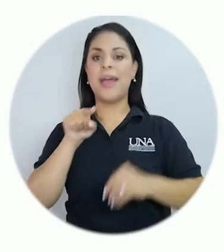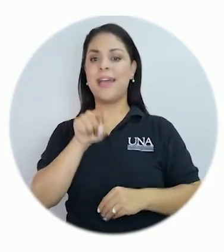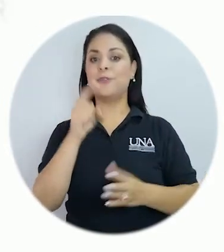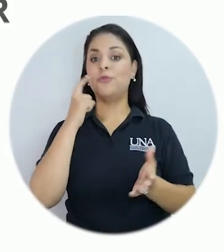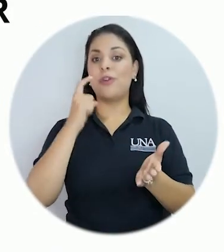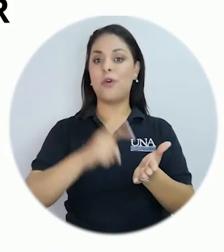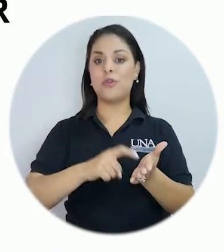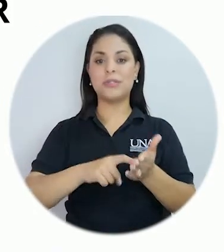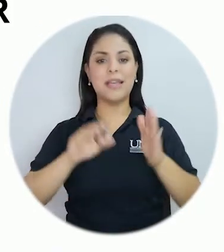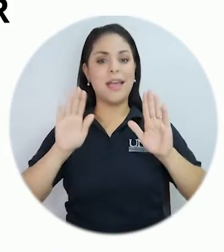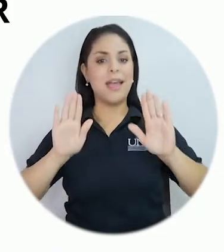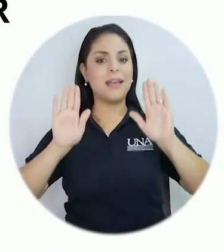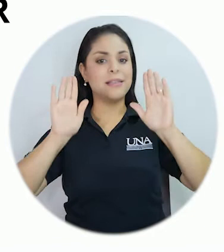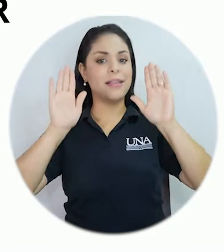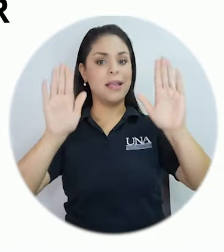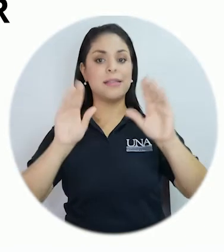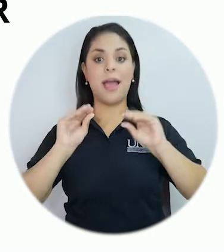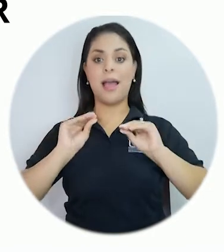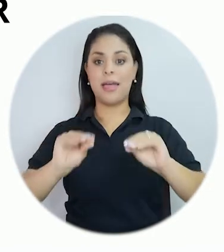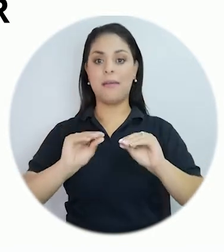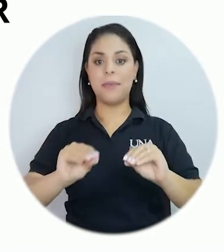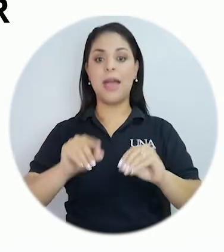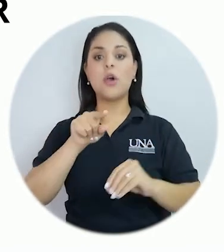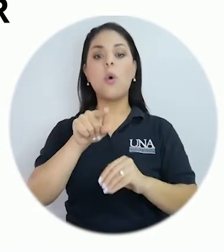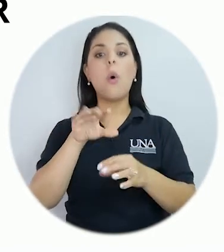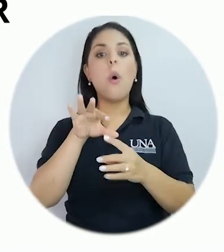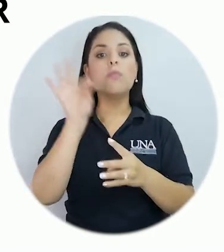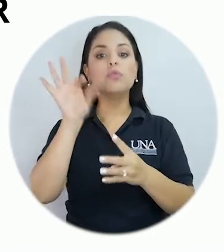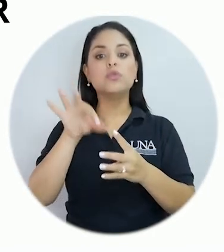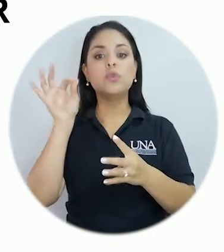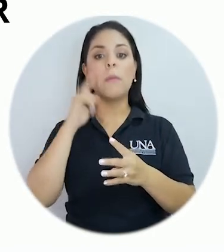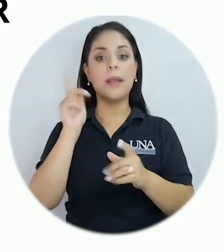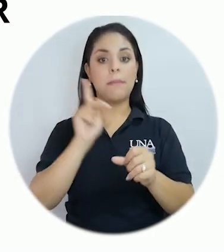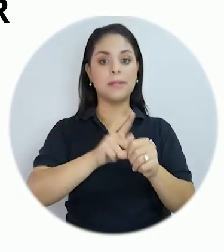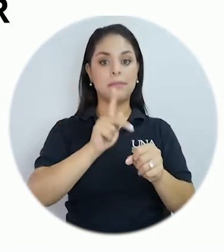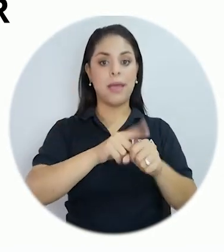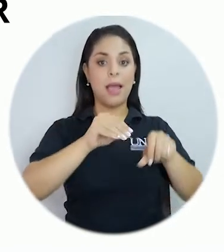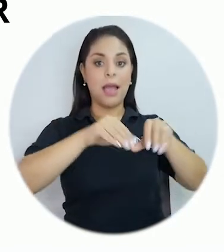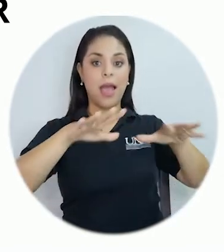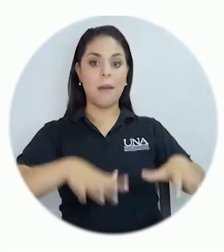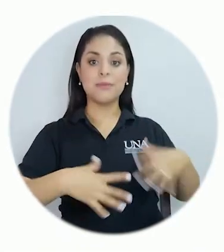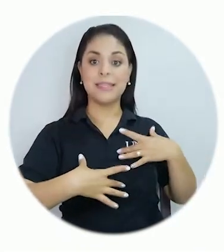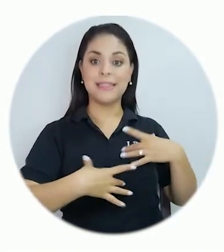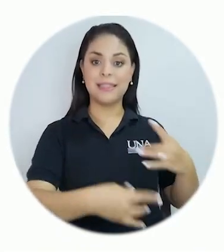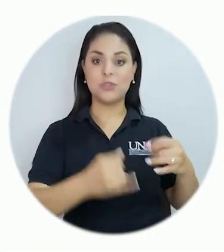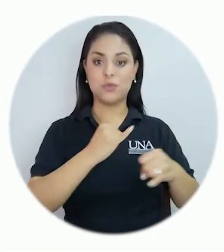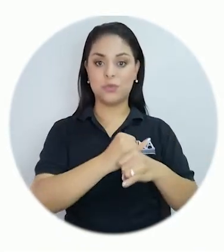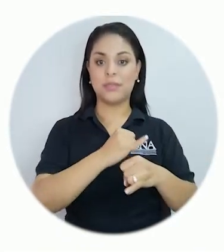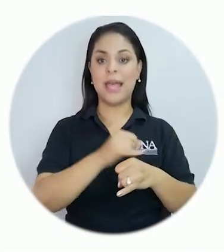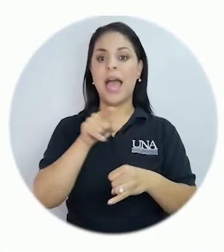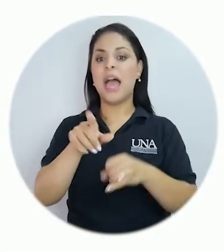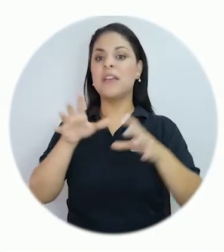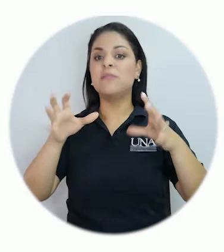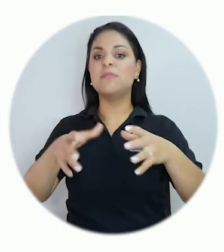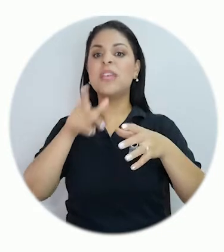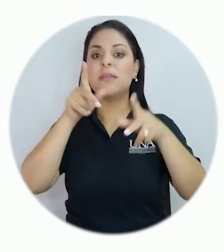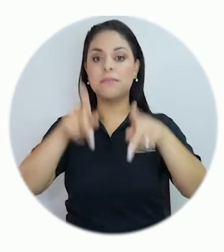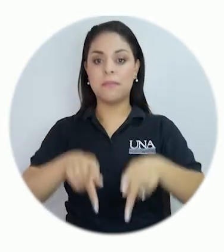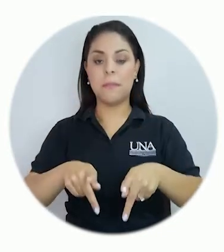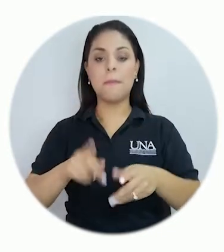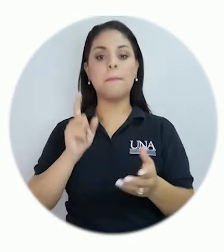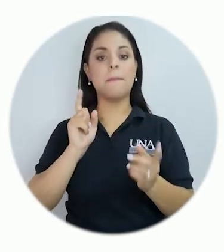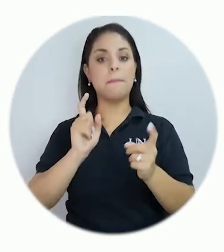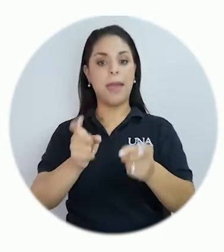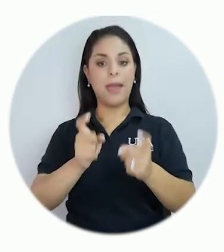académica y dan la opción de participar en campos de interés institucional, pertenecen a este grupo la